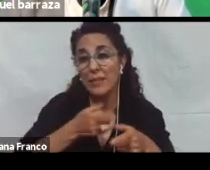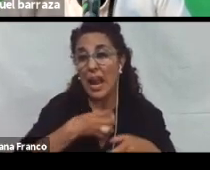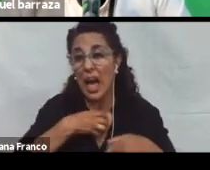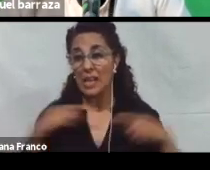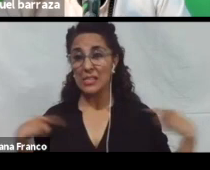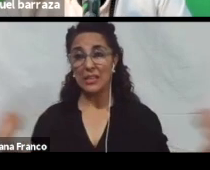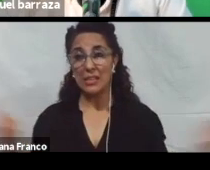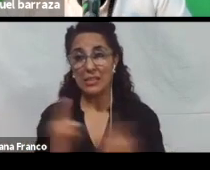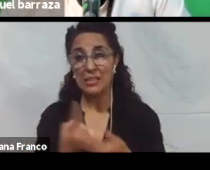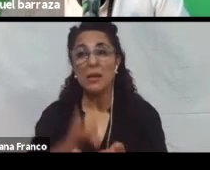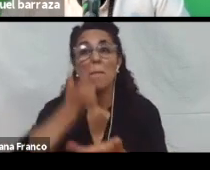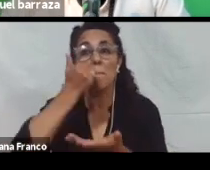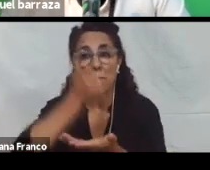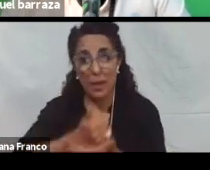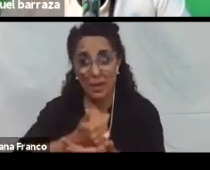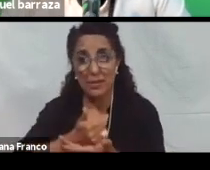Esas cosas. Hay que tenerlo en cuenta.